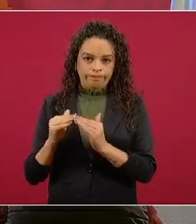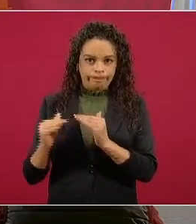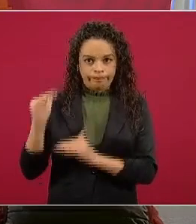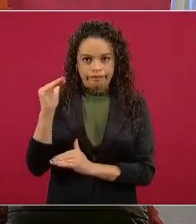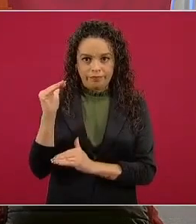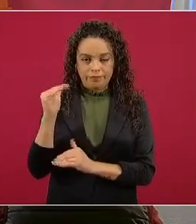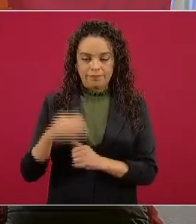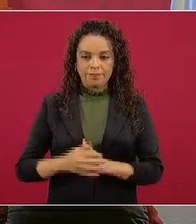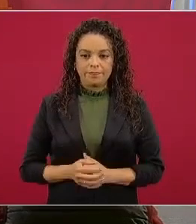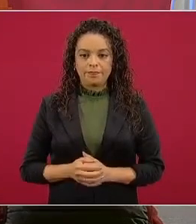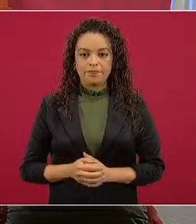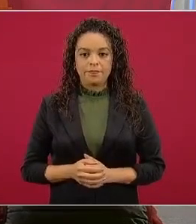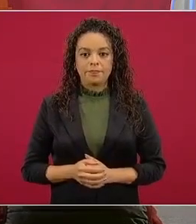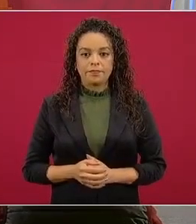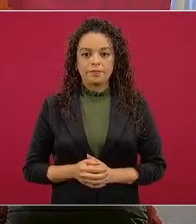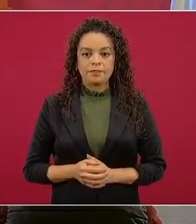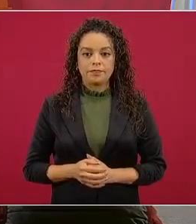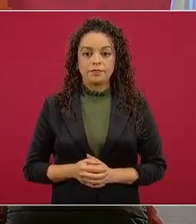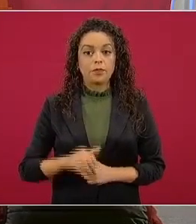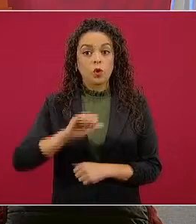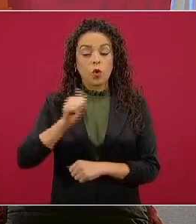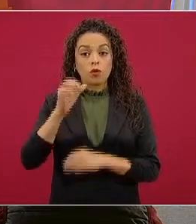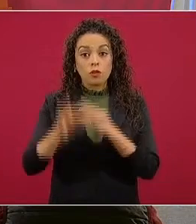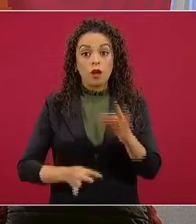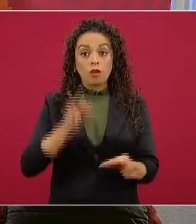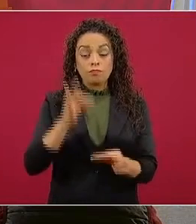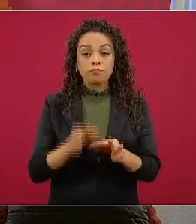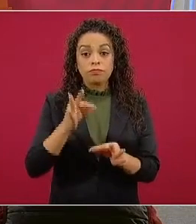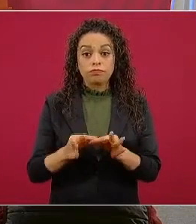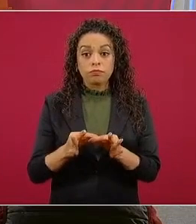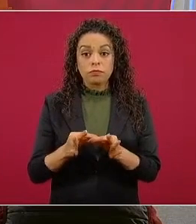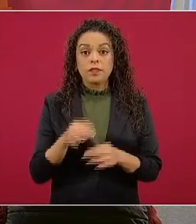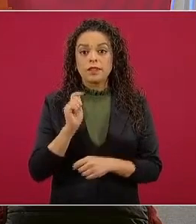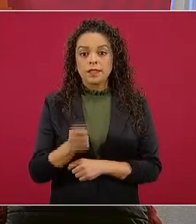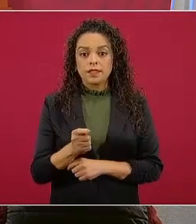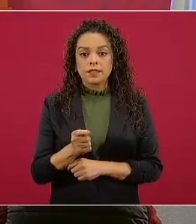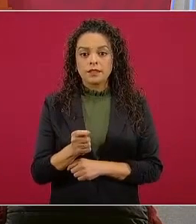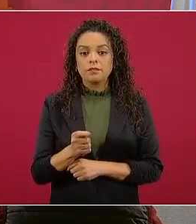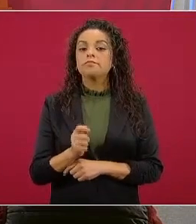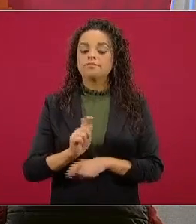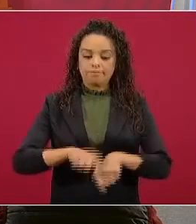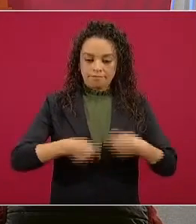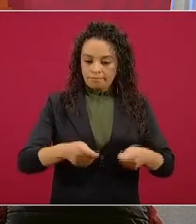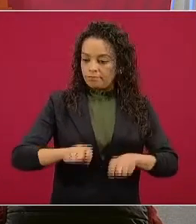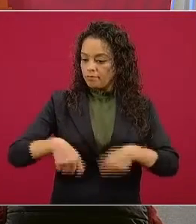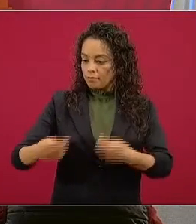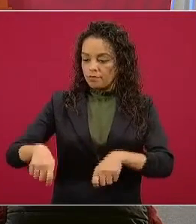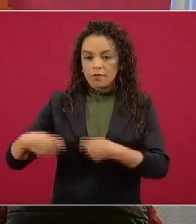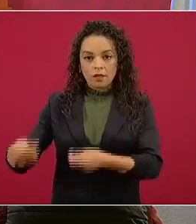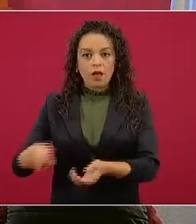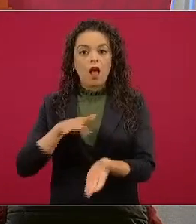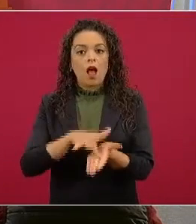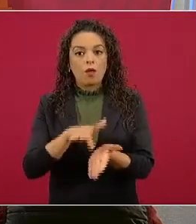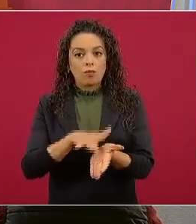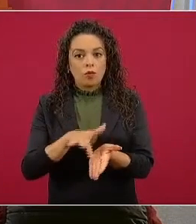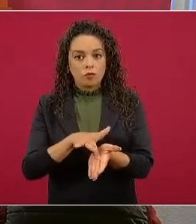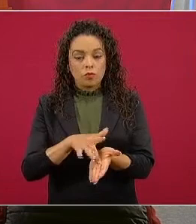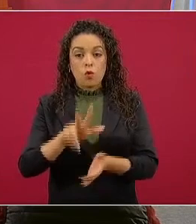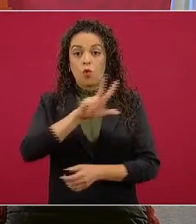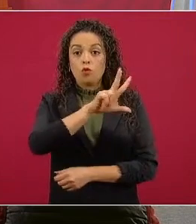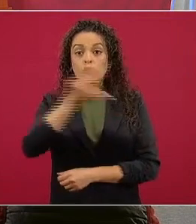Cumplido. Están recibiendo apoyos, hasta ahora ochocientos mil,